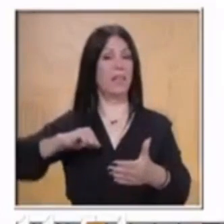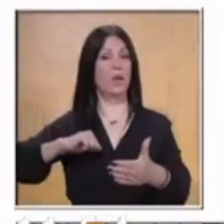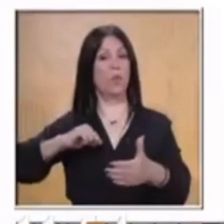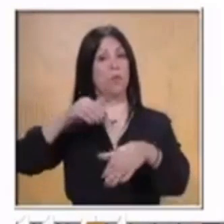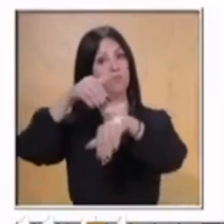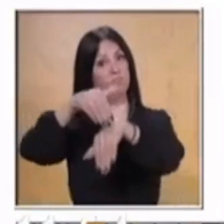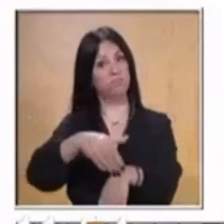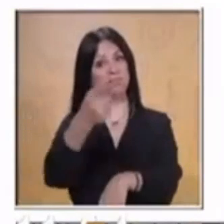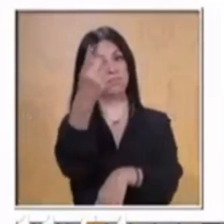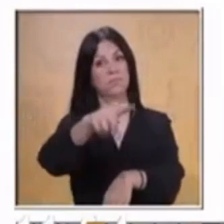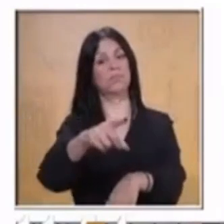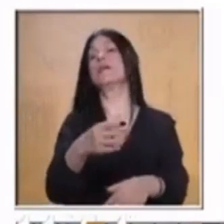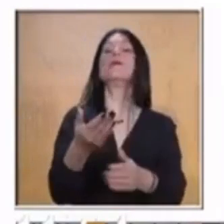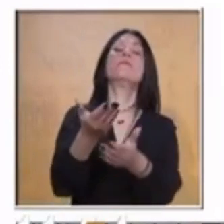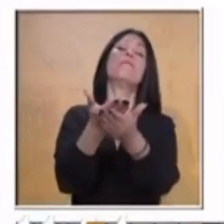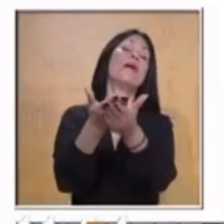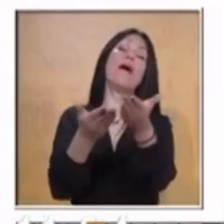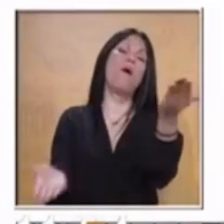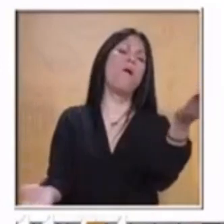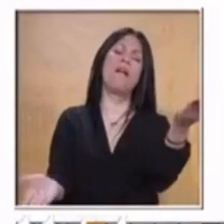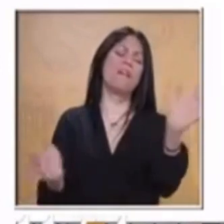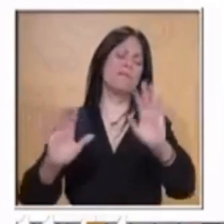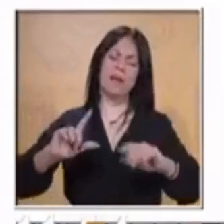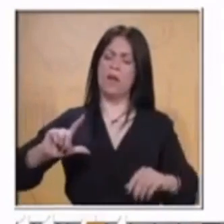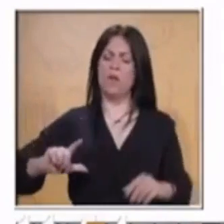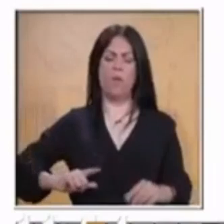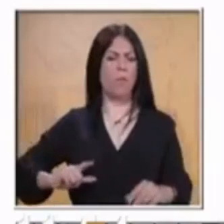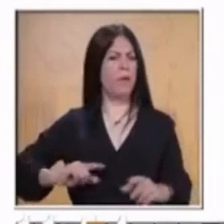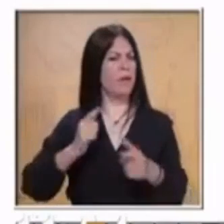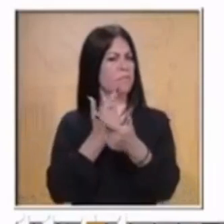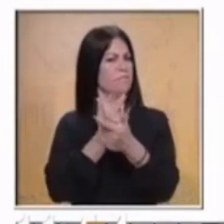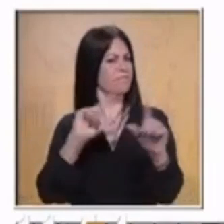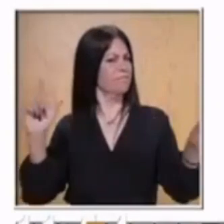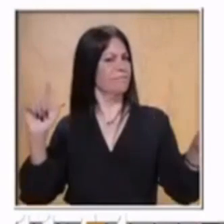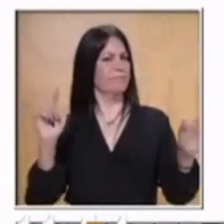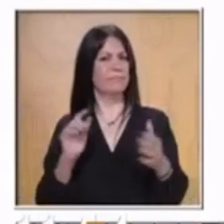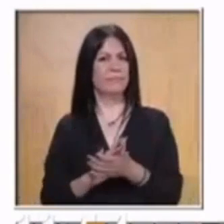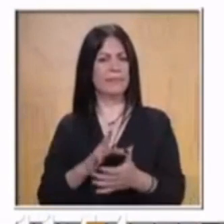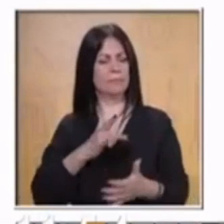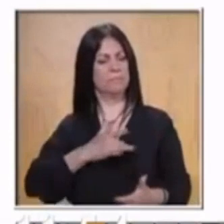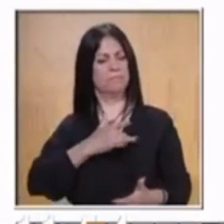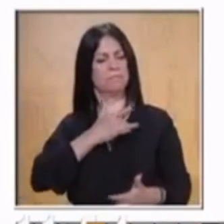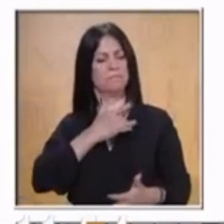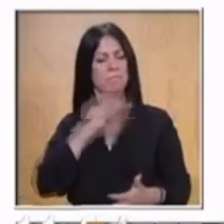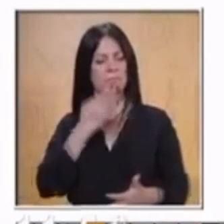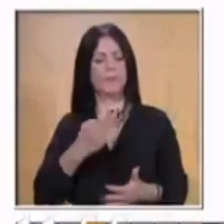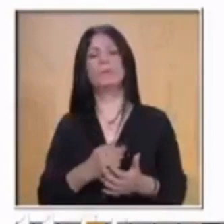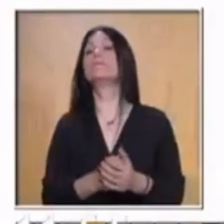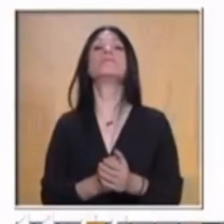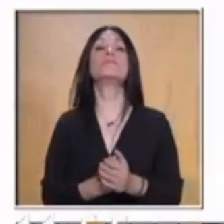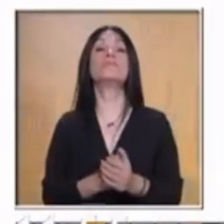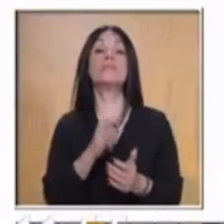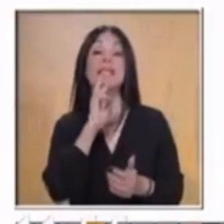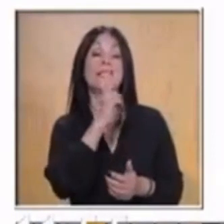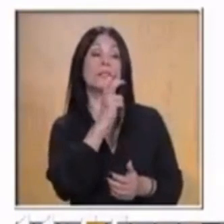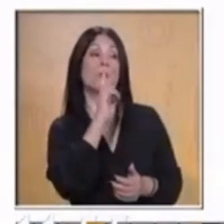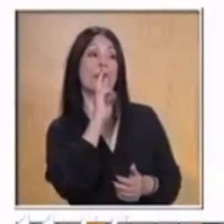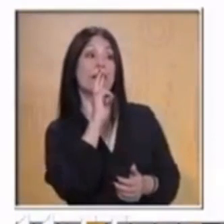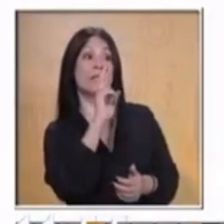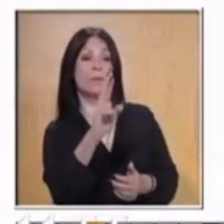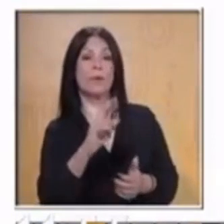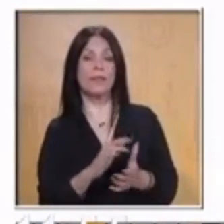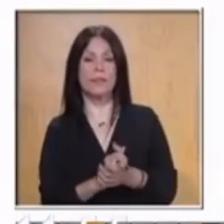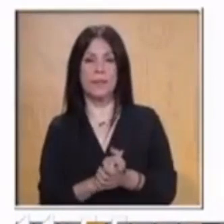rey o en un gobierno virreinal. Excelente. Muy bien, ahí están las respuestas. Vamos a continuación.